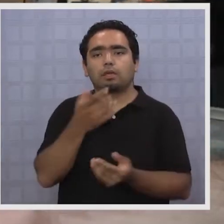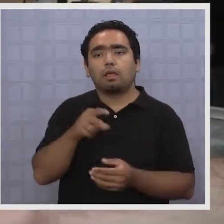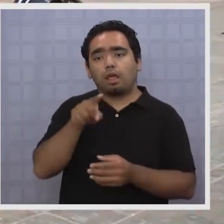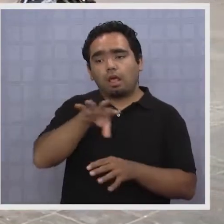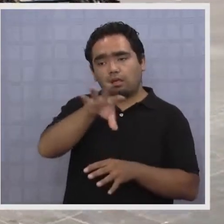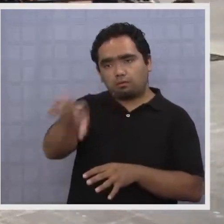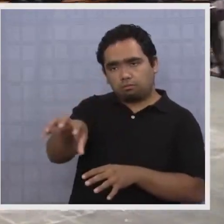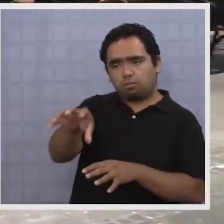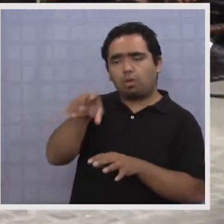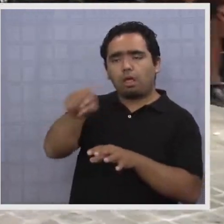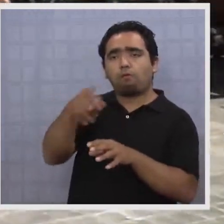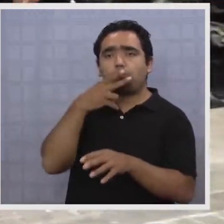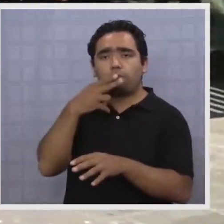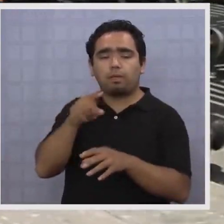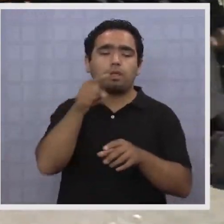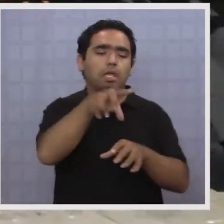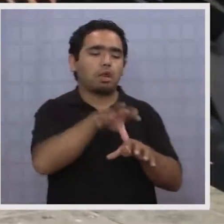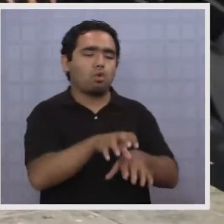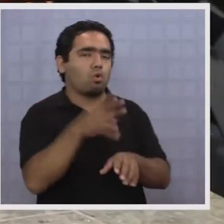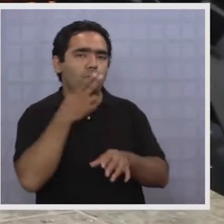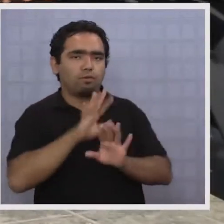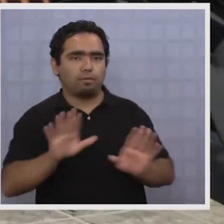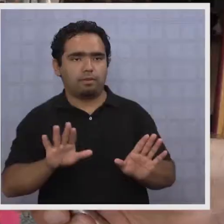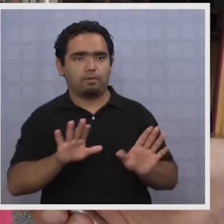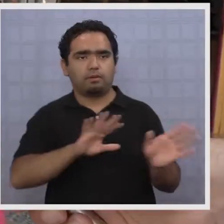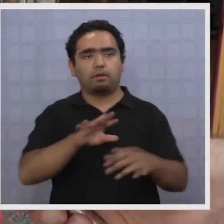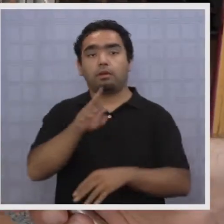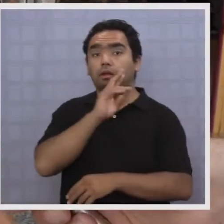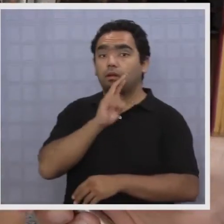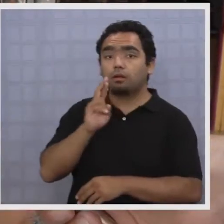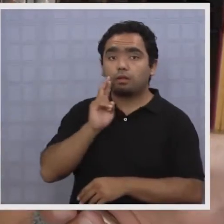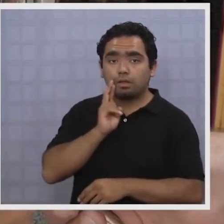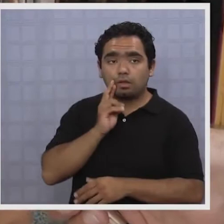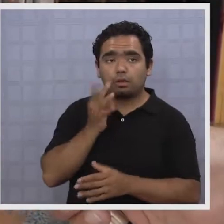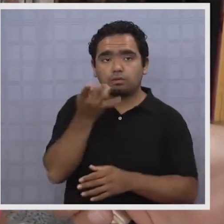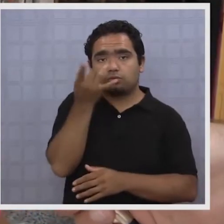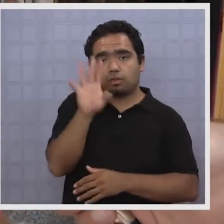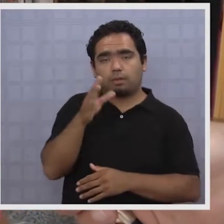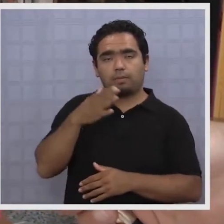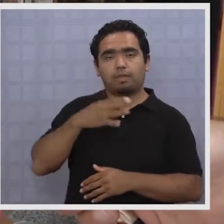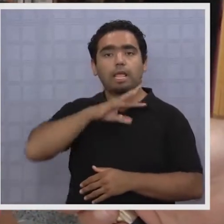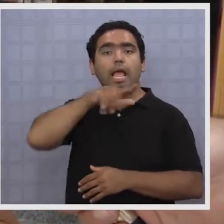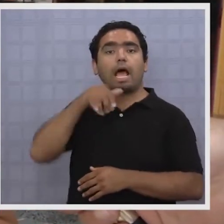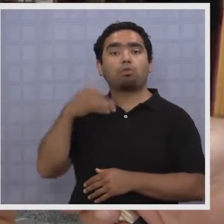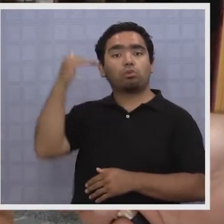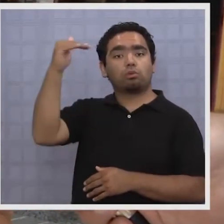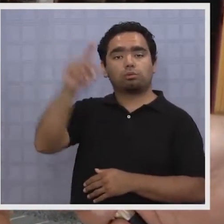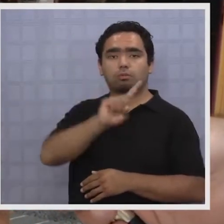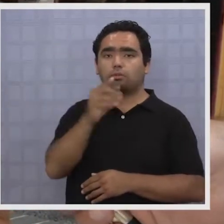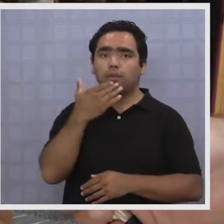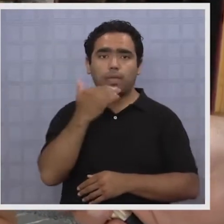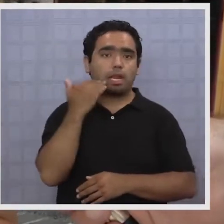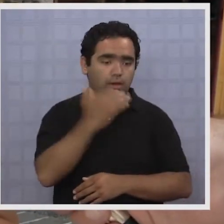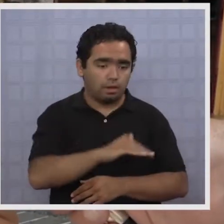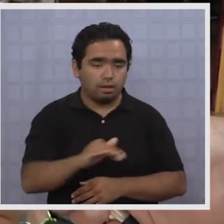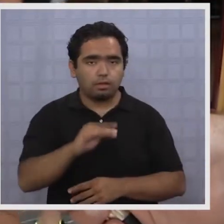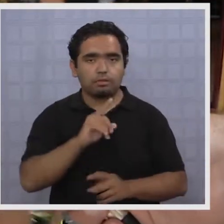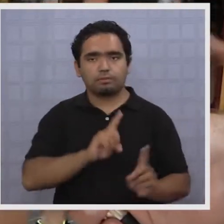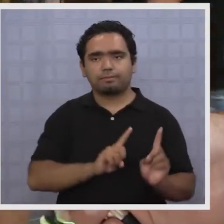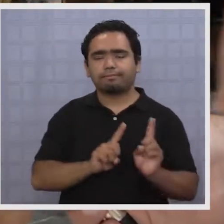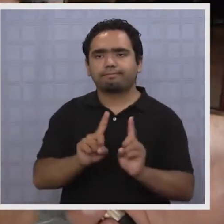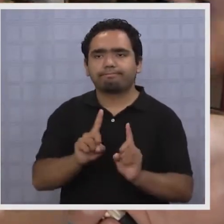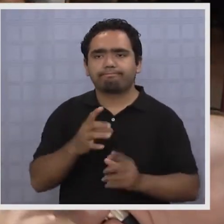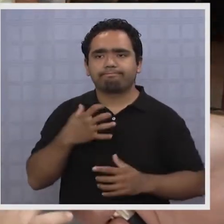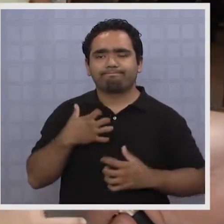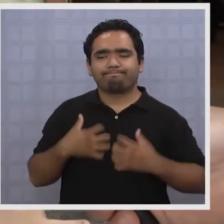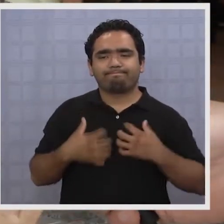fumadores y no fumadores. Me parece muy bien porque al restaurante no solamente vamos personas adultas, van niños también, entonces eso incomoda,